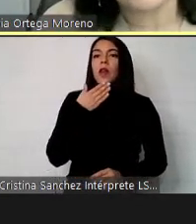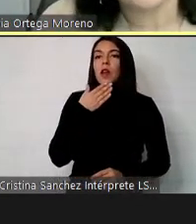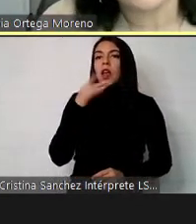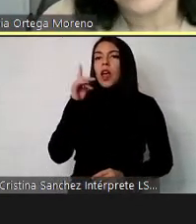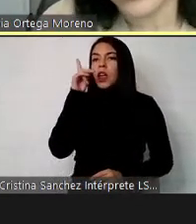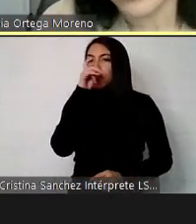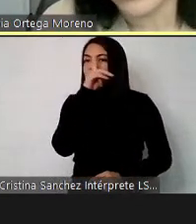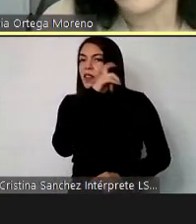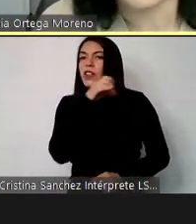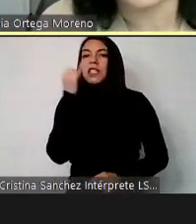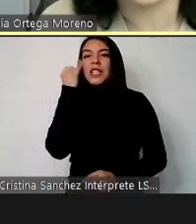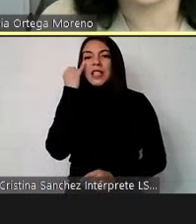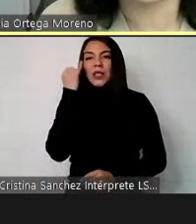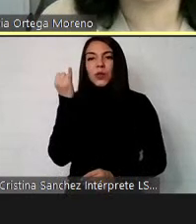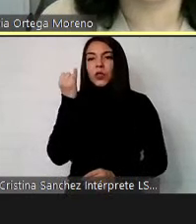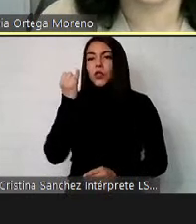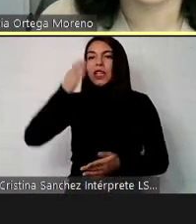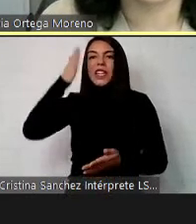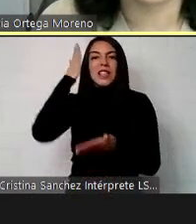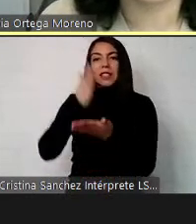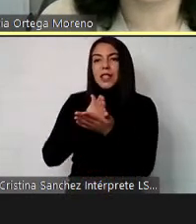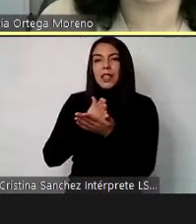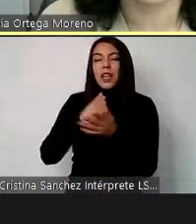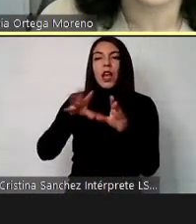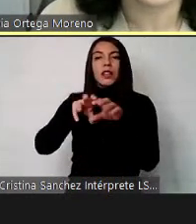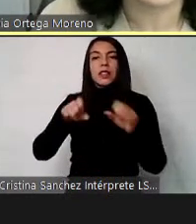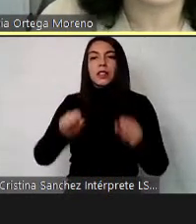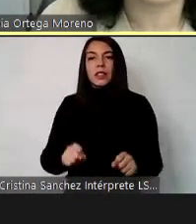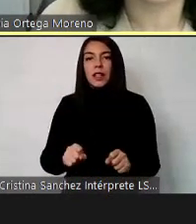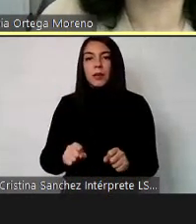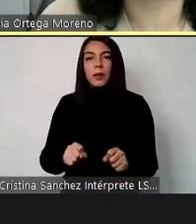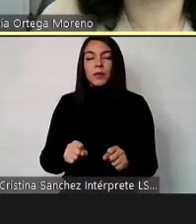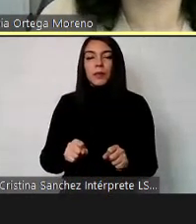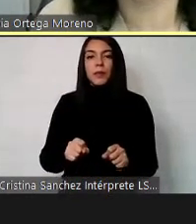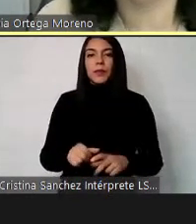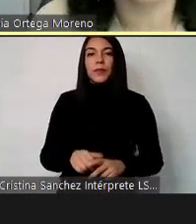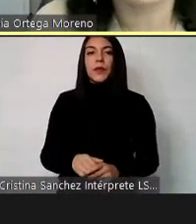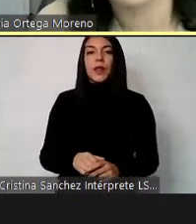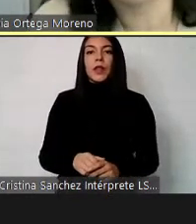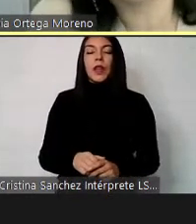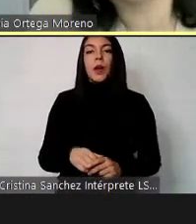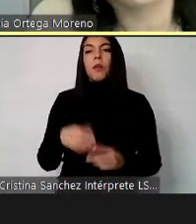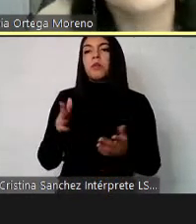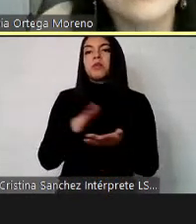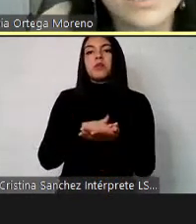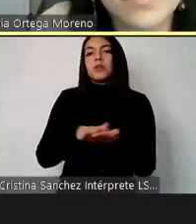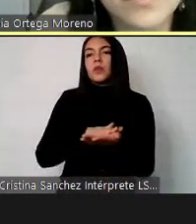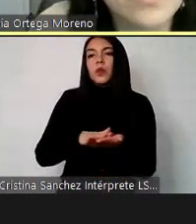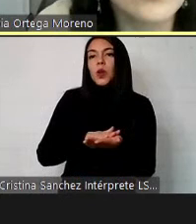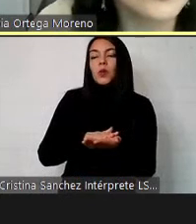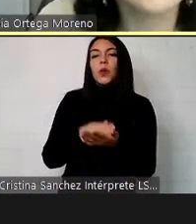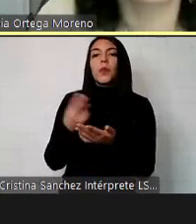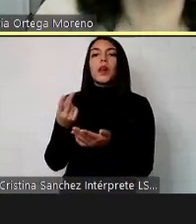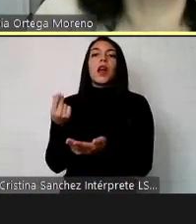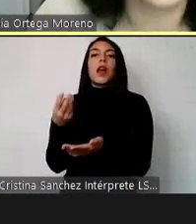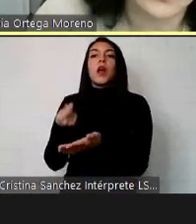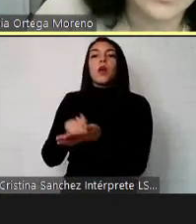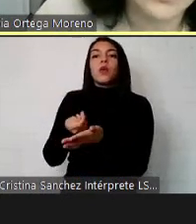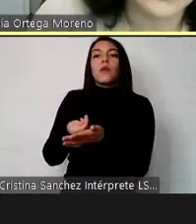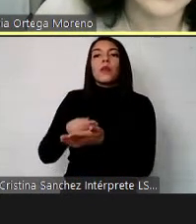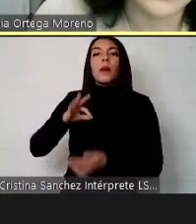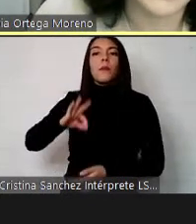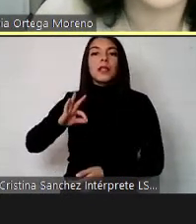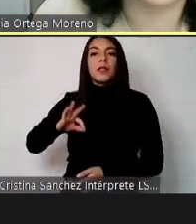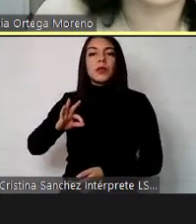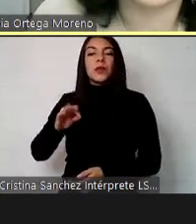instituciones exigen este sistema de la interdicción para cuestiones tan simples como para cobrar las pensiones, lo que no debes